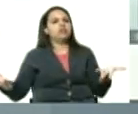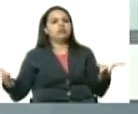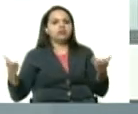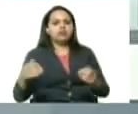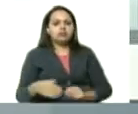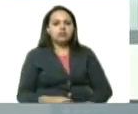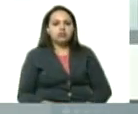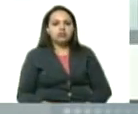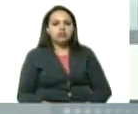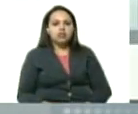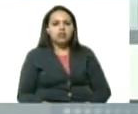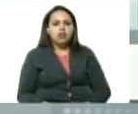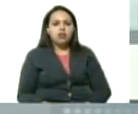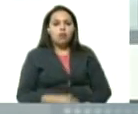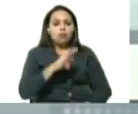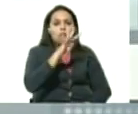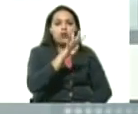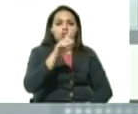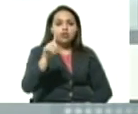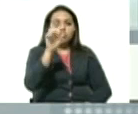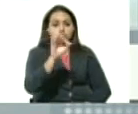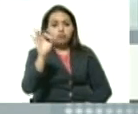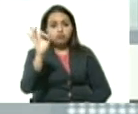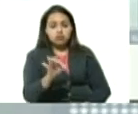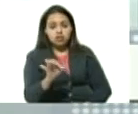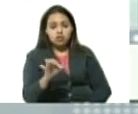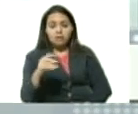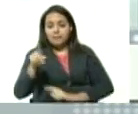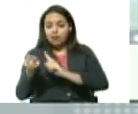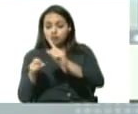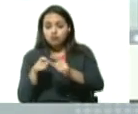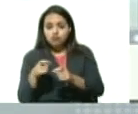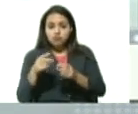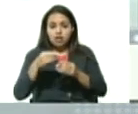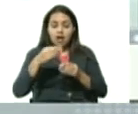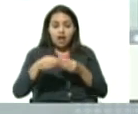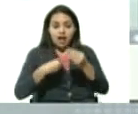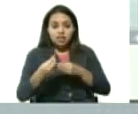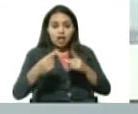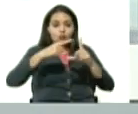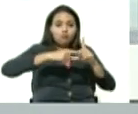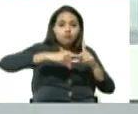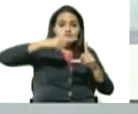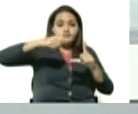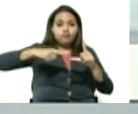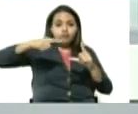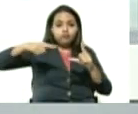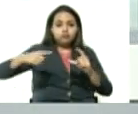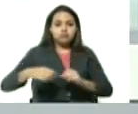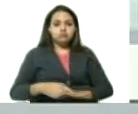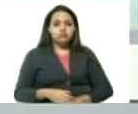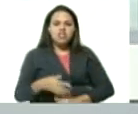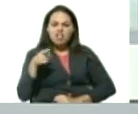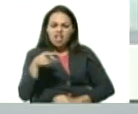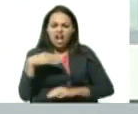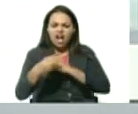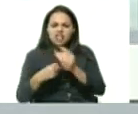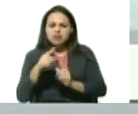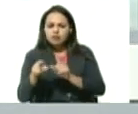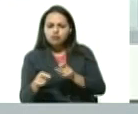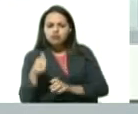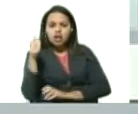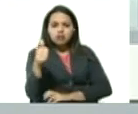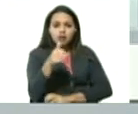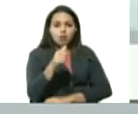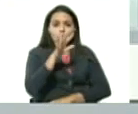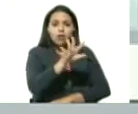casi el 41% de acuerdo a nuestra encuesta a la encuesta de la llegada de ellos la encuesta que se le hace uno a uno 41